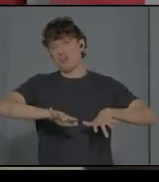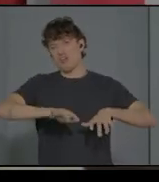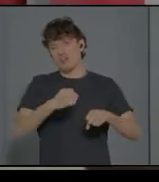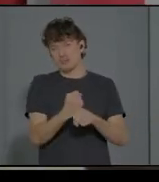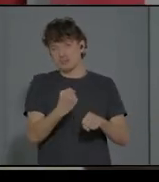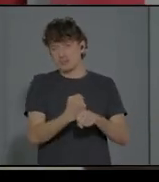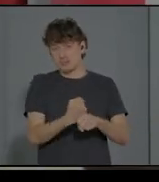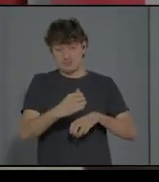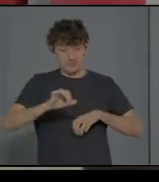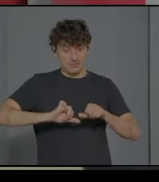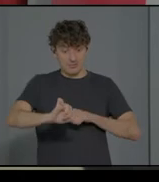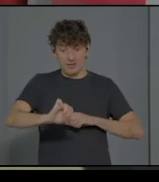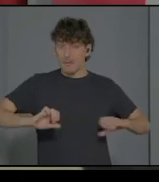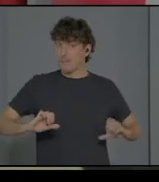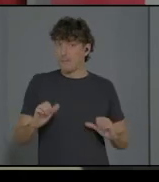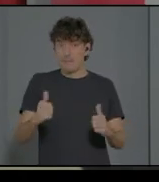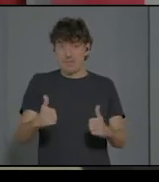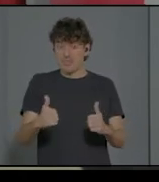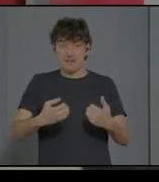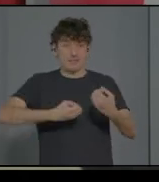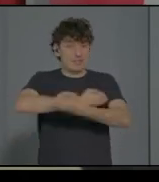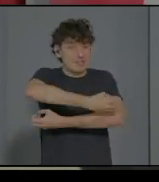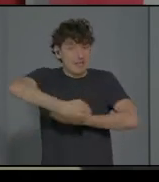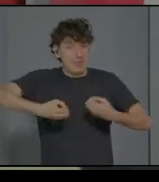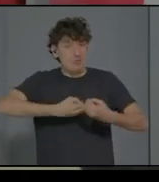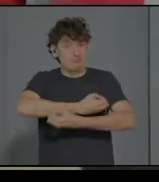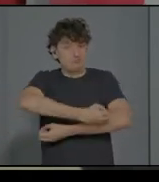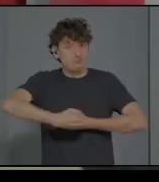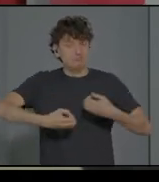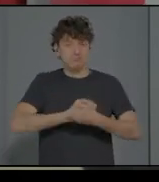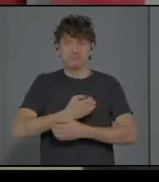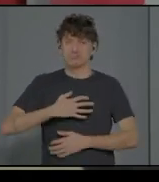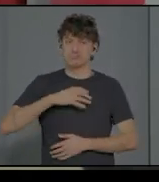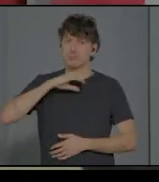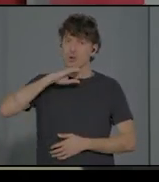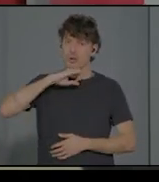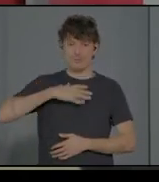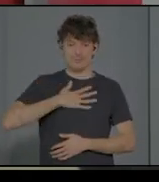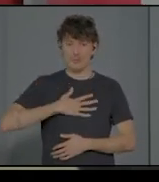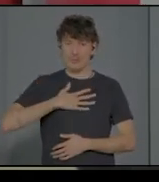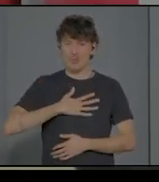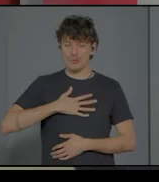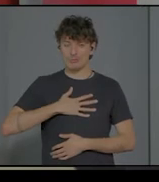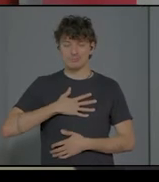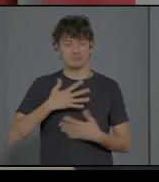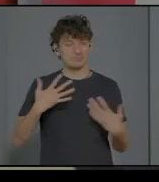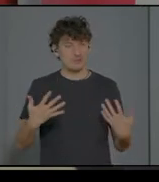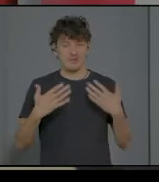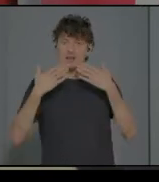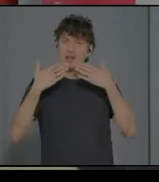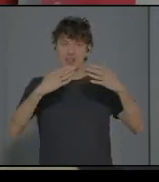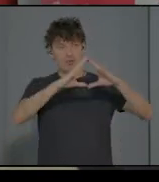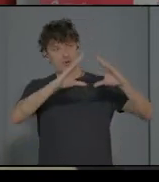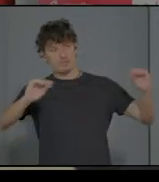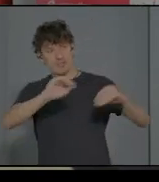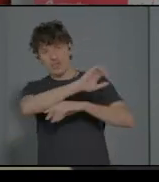intercambios muy agradables. Y por lo tanto, agradezco a la Universidad Europea que ha apoyado la organización de